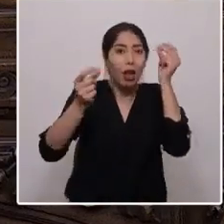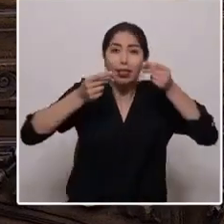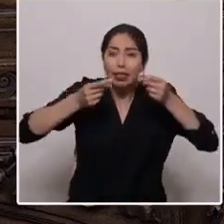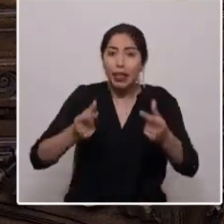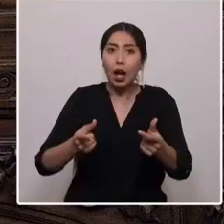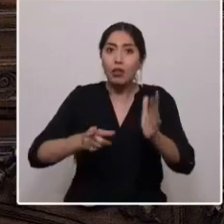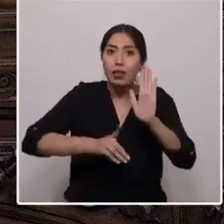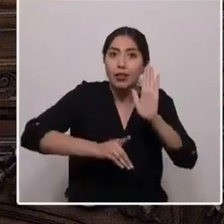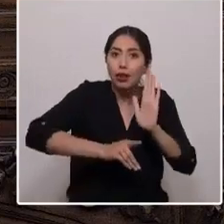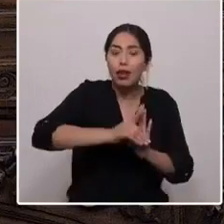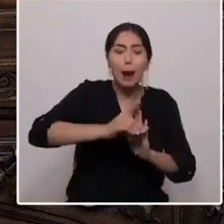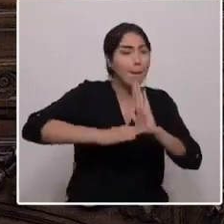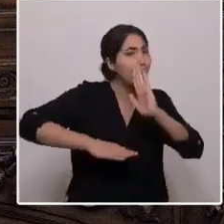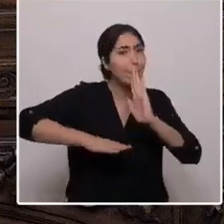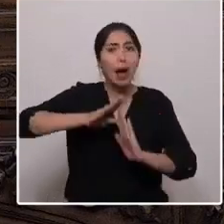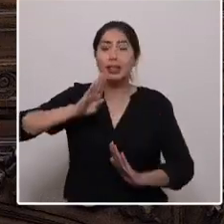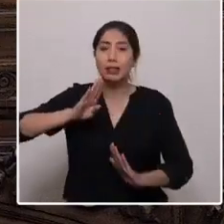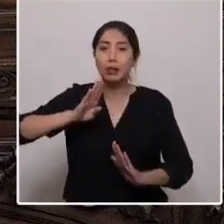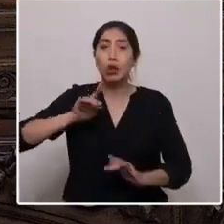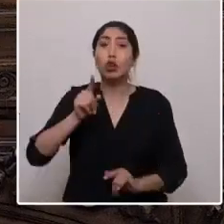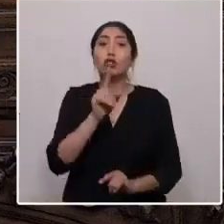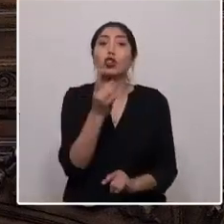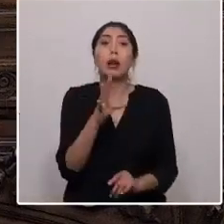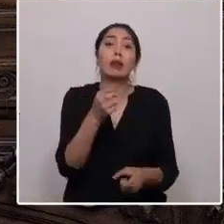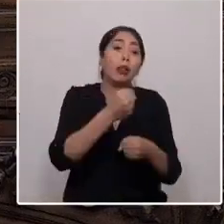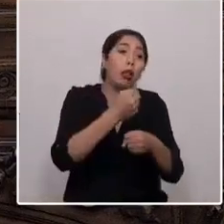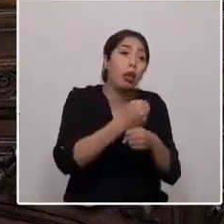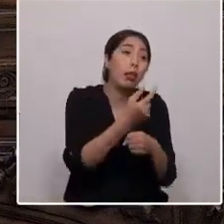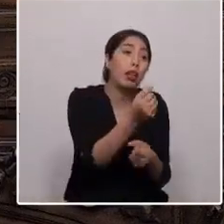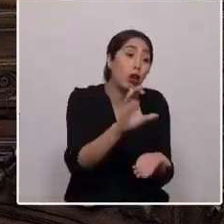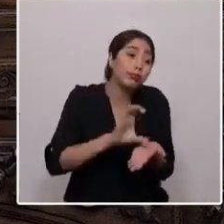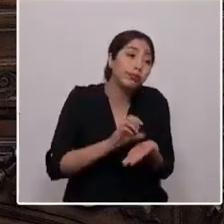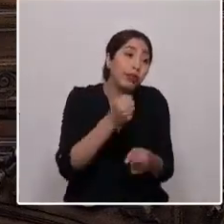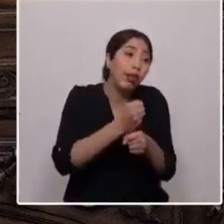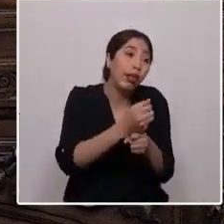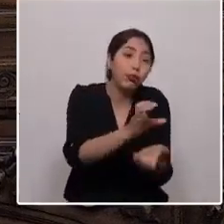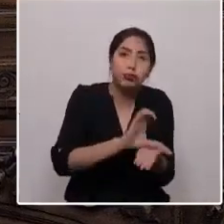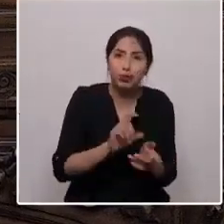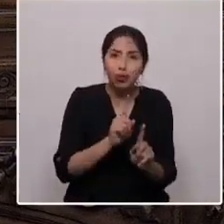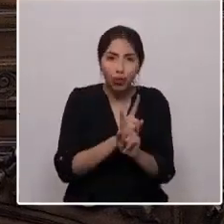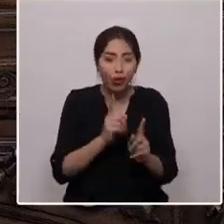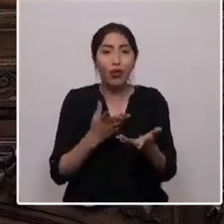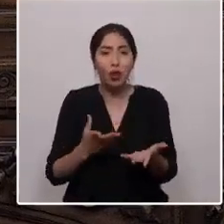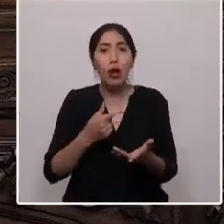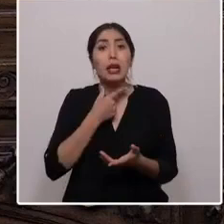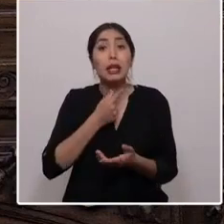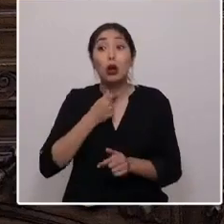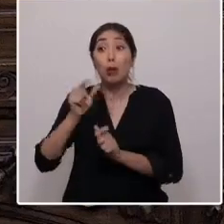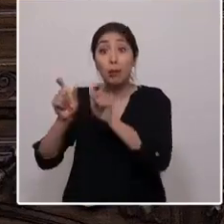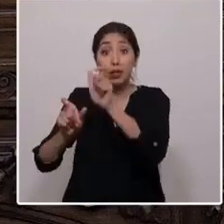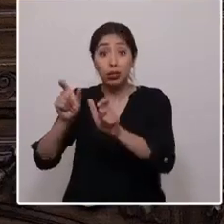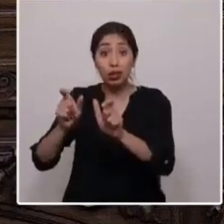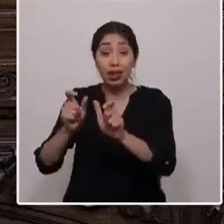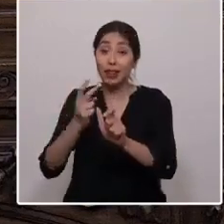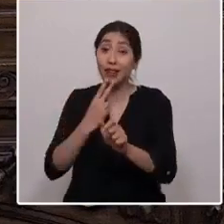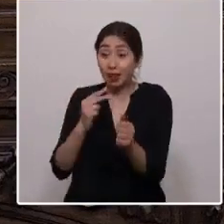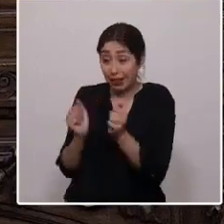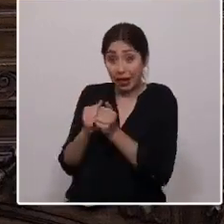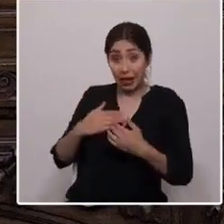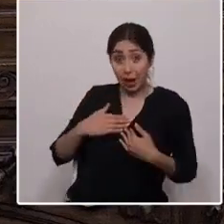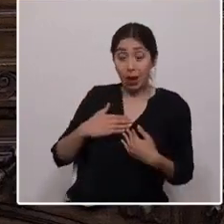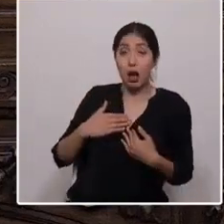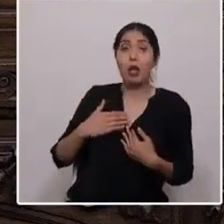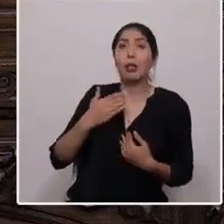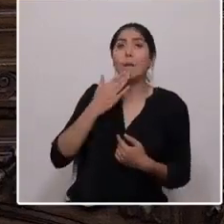que trabajar solo por dinero. Quiero que mis vecinas y vecinos, así como también las vecinas y vecinos de muchos de ustedes,